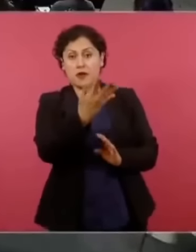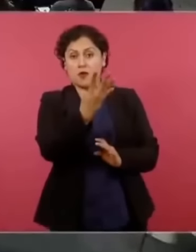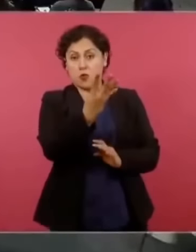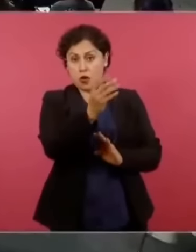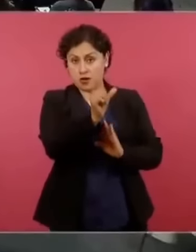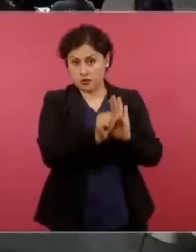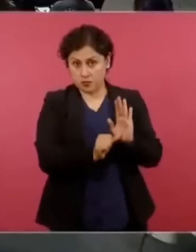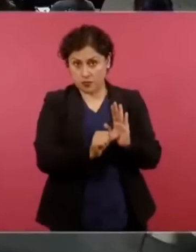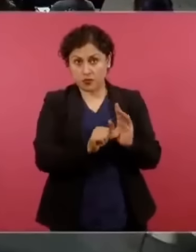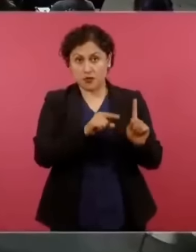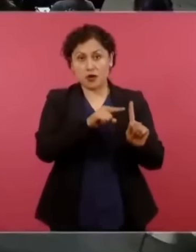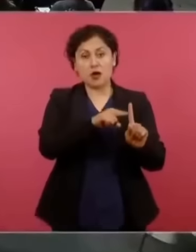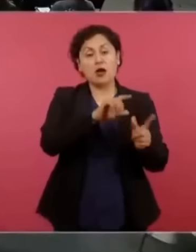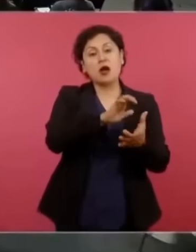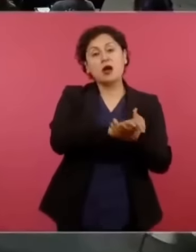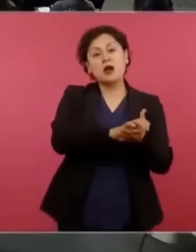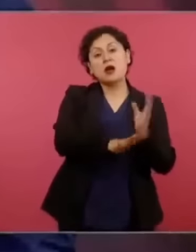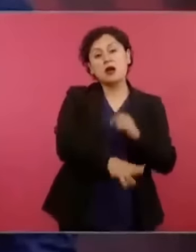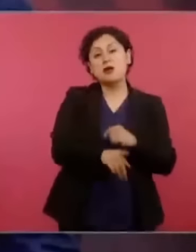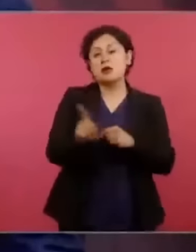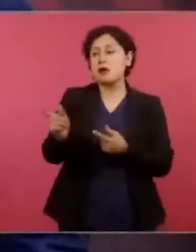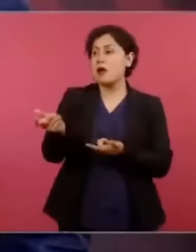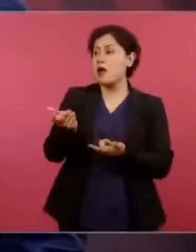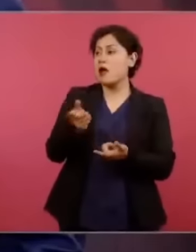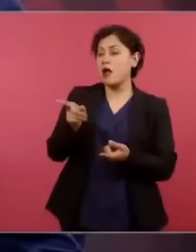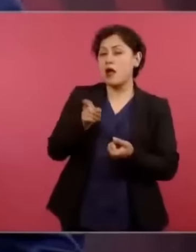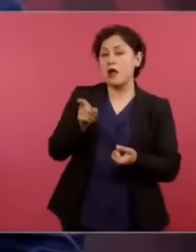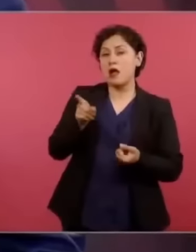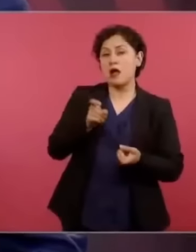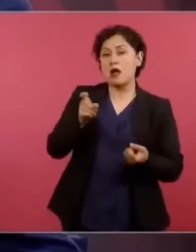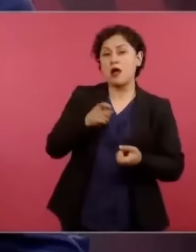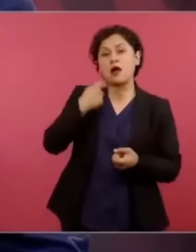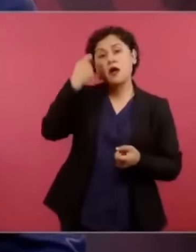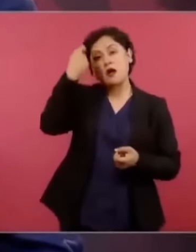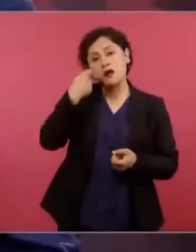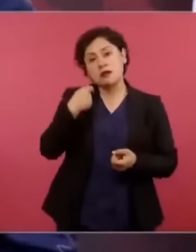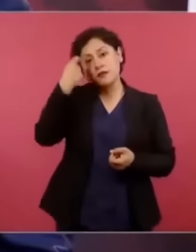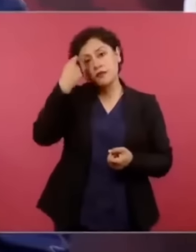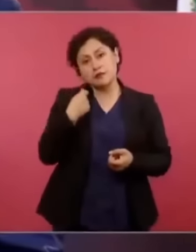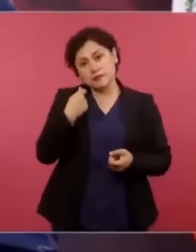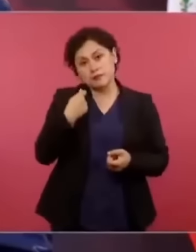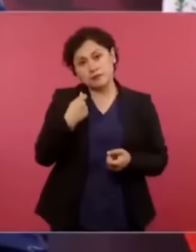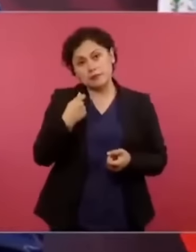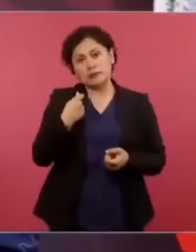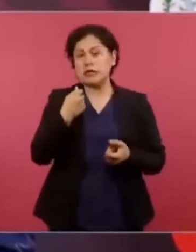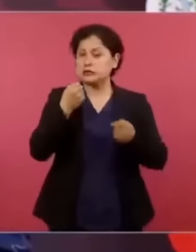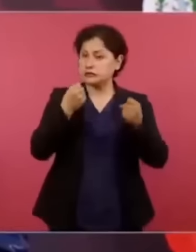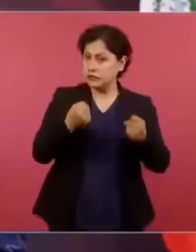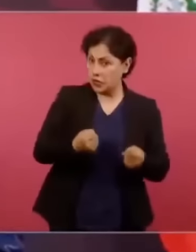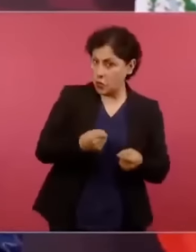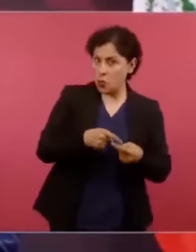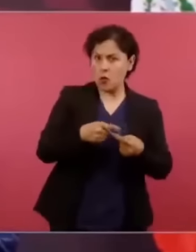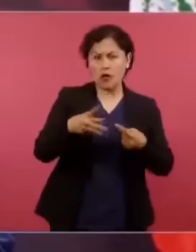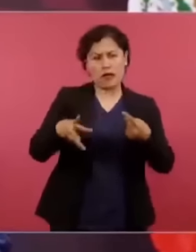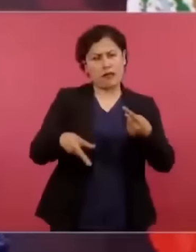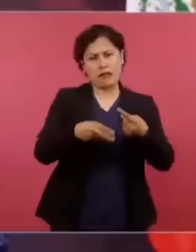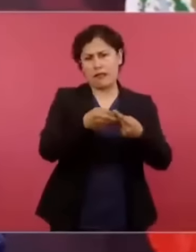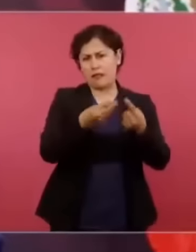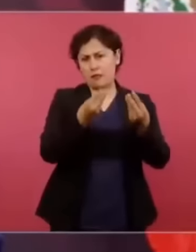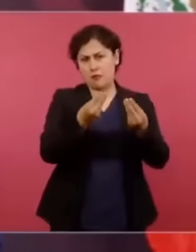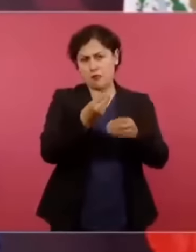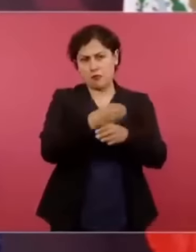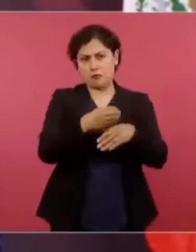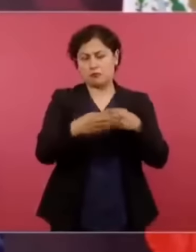entre otras cosas, seguros y demás le dan a la señora, y yo le ofrezco